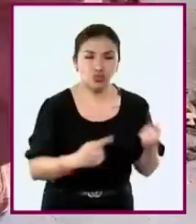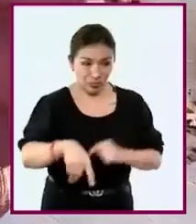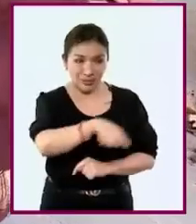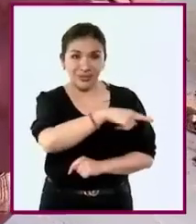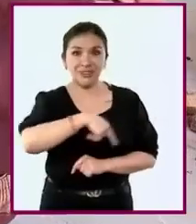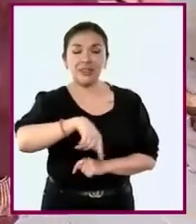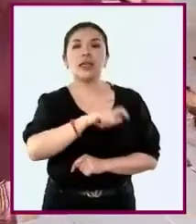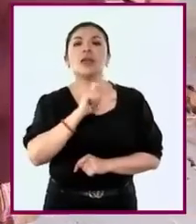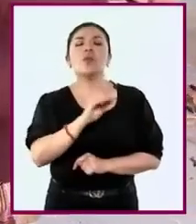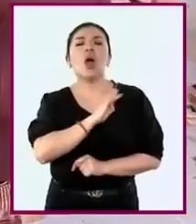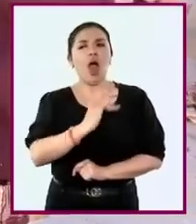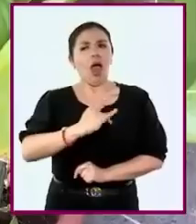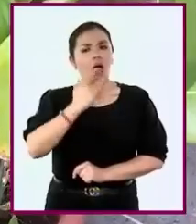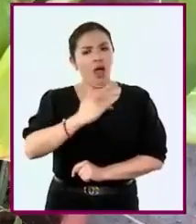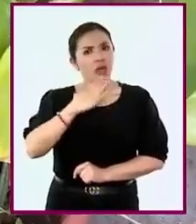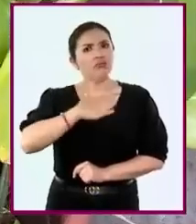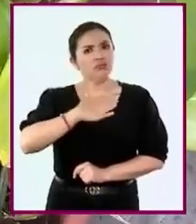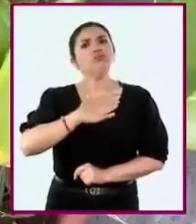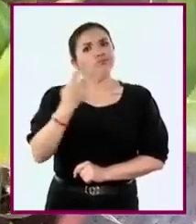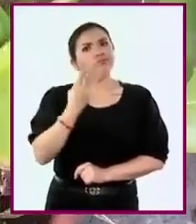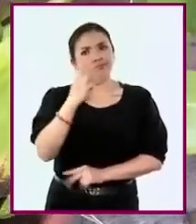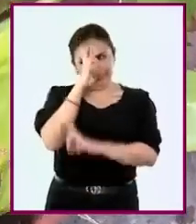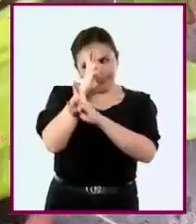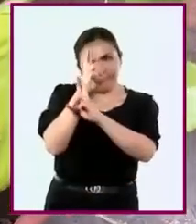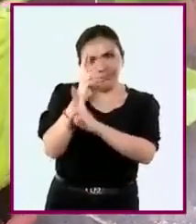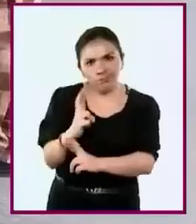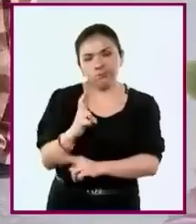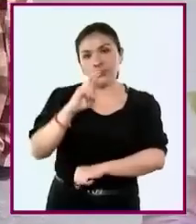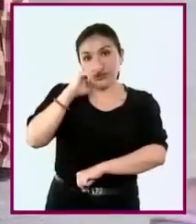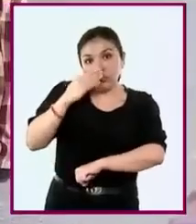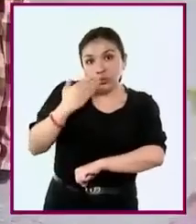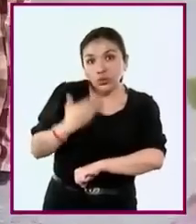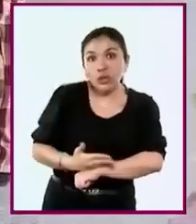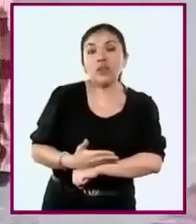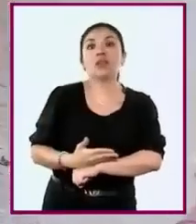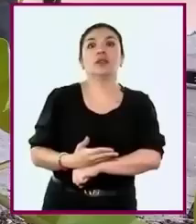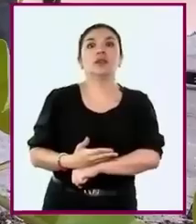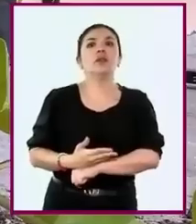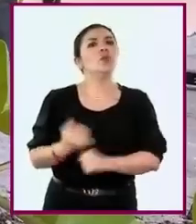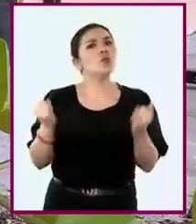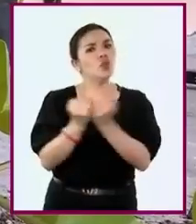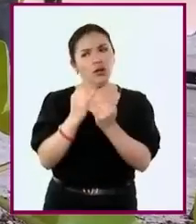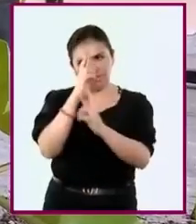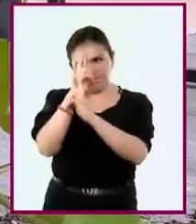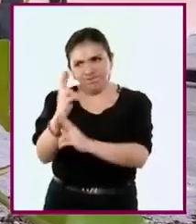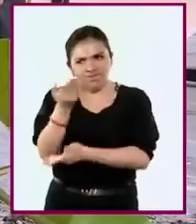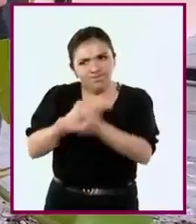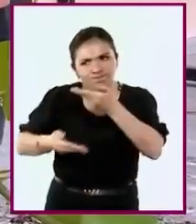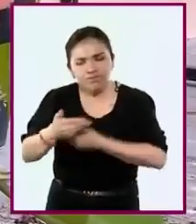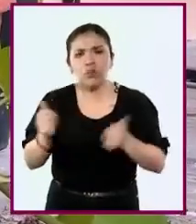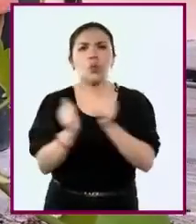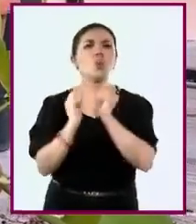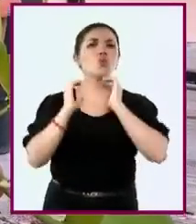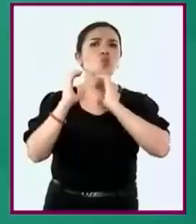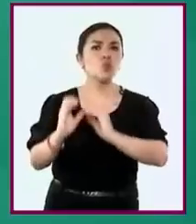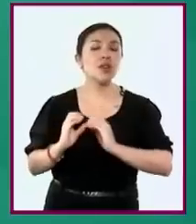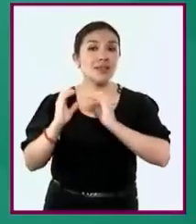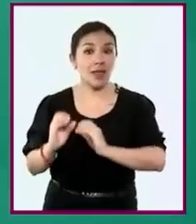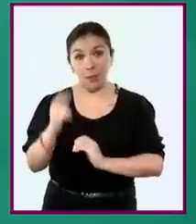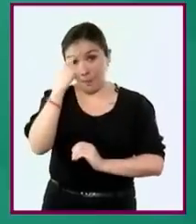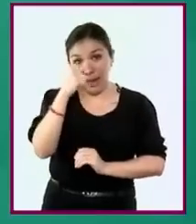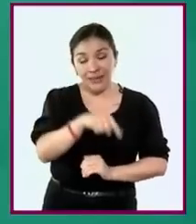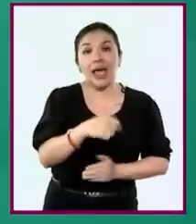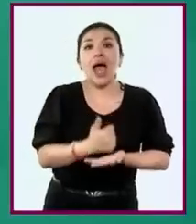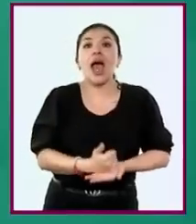niñas y los niños asuman actitudes de respeto, responsabilidad, reciprocidad y cuidado que